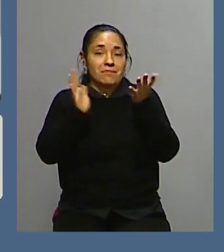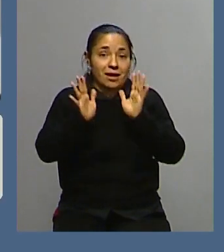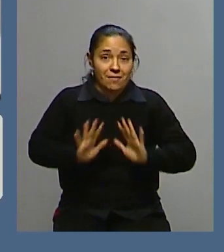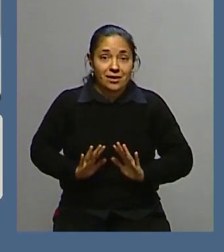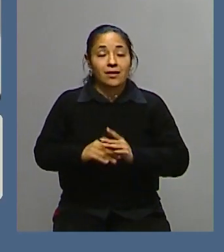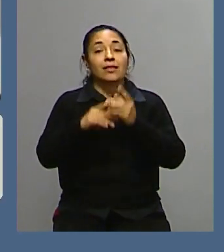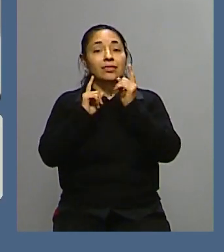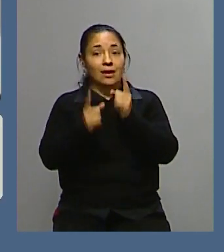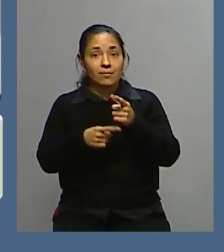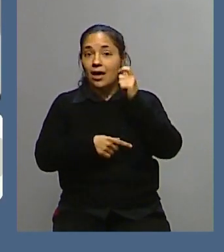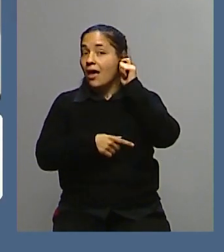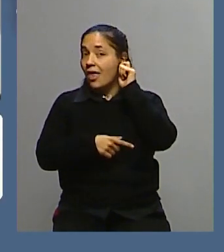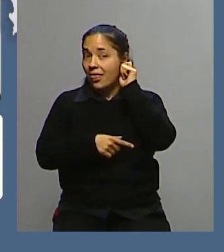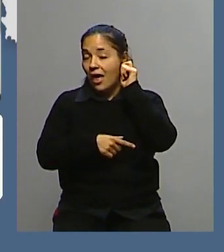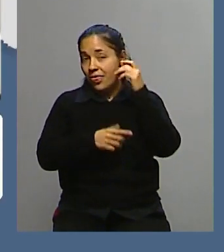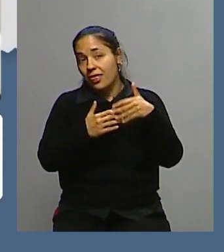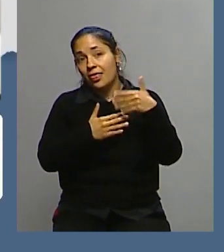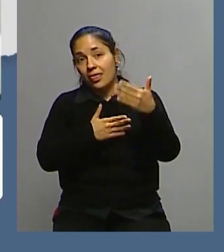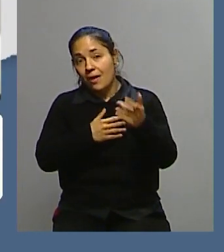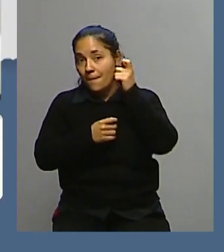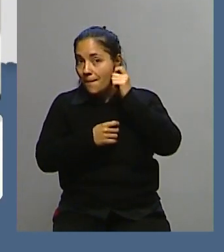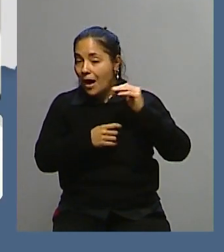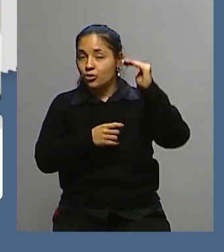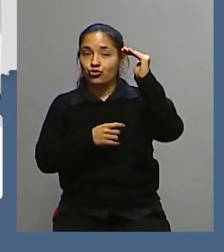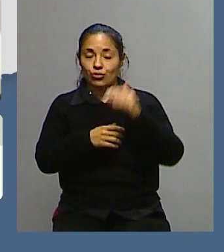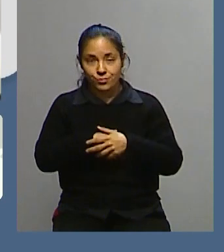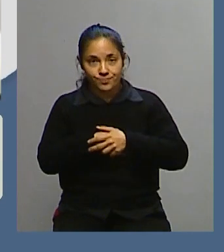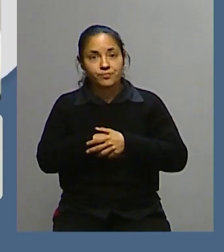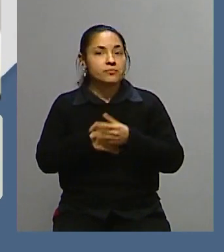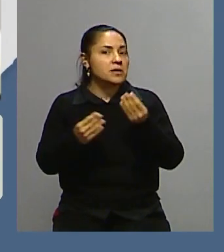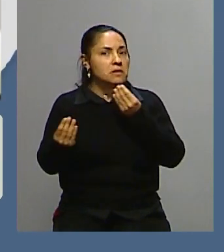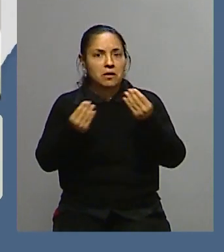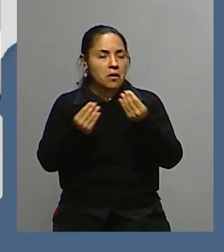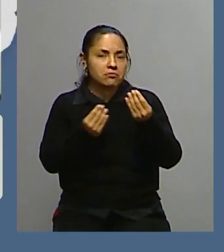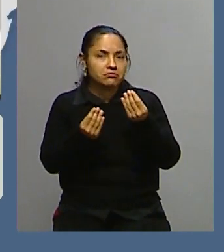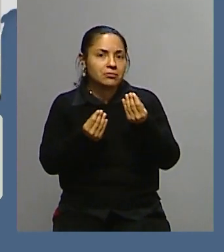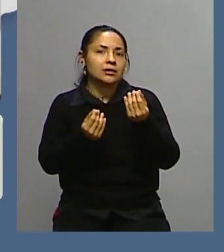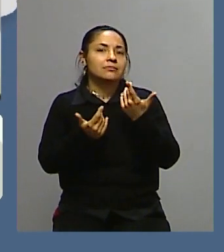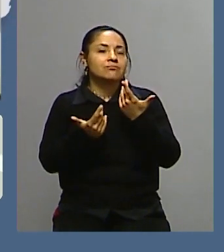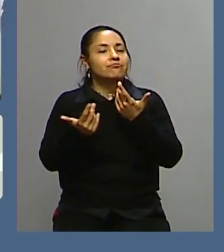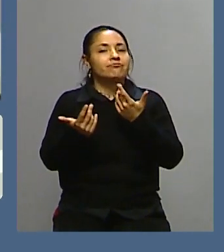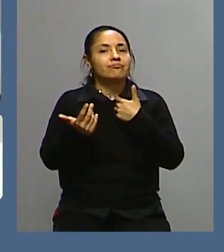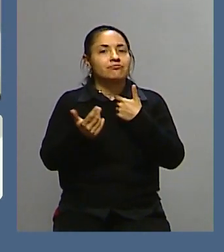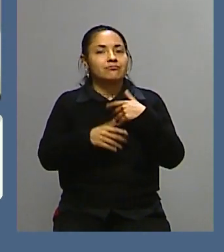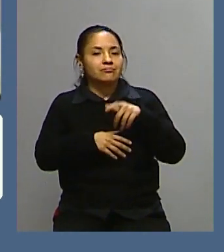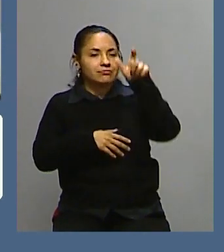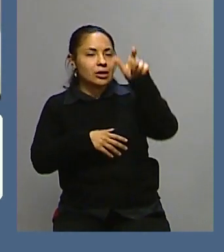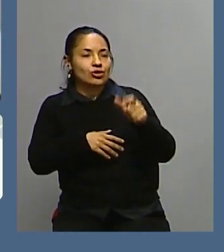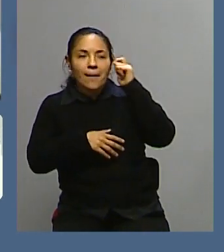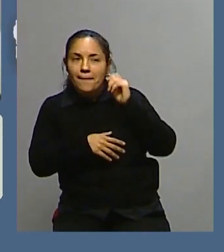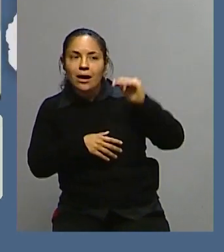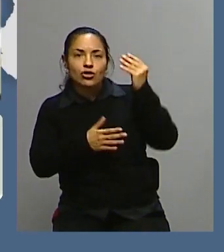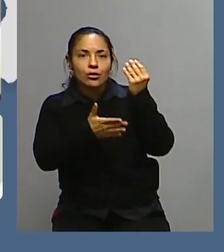también le accede a una edad bastante mayor. ¿Cómo es que se puede dar la atención entre estos dos aspectos de cara a lo que se viene?